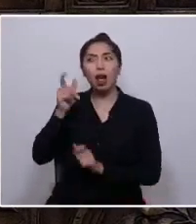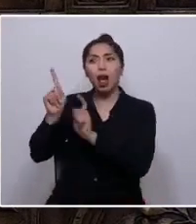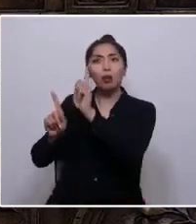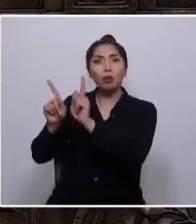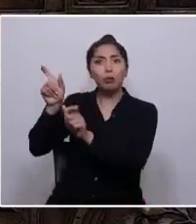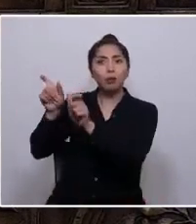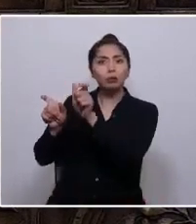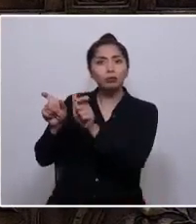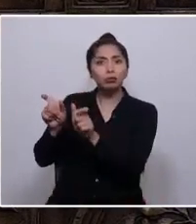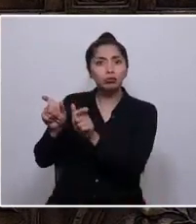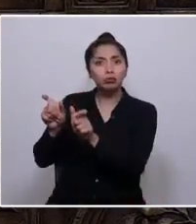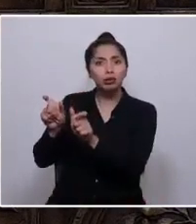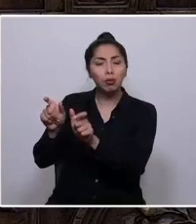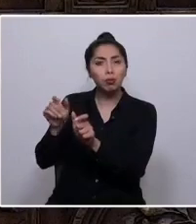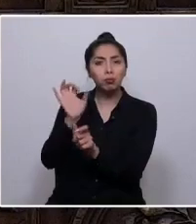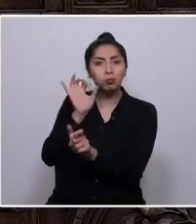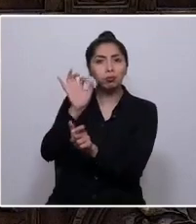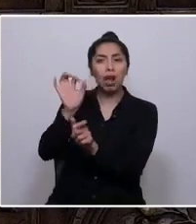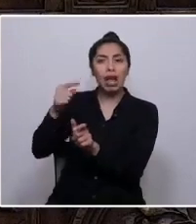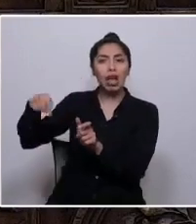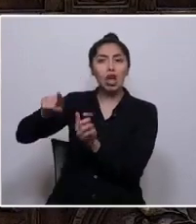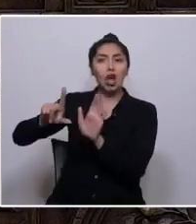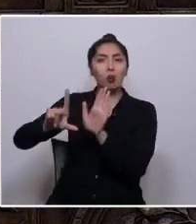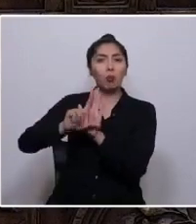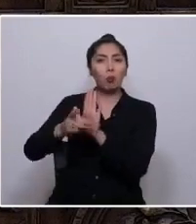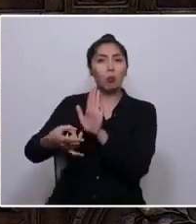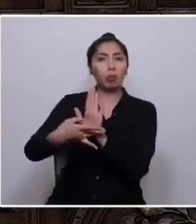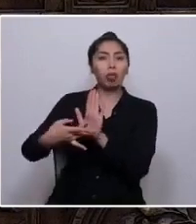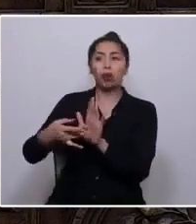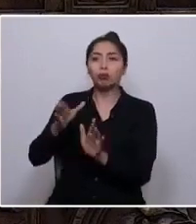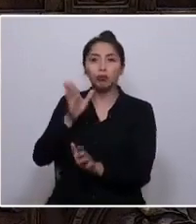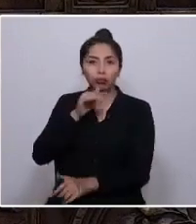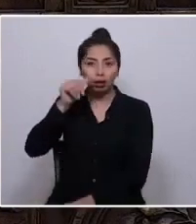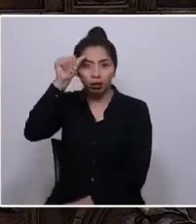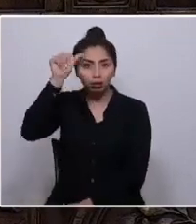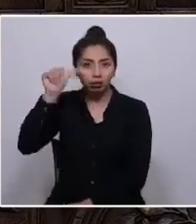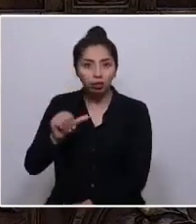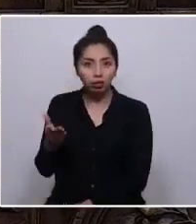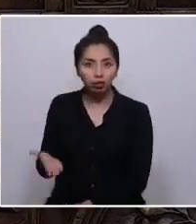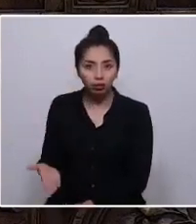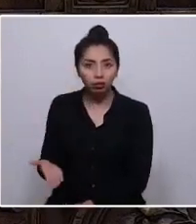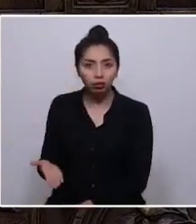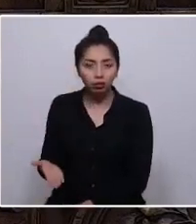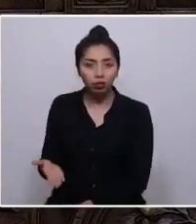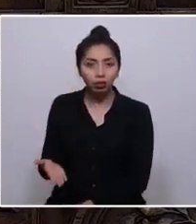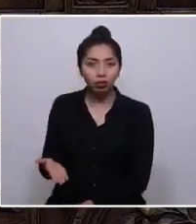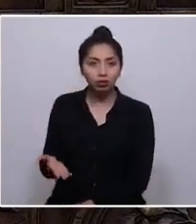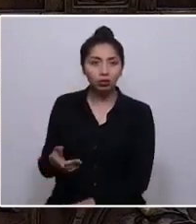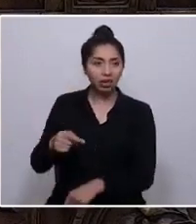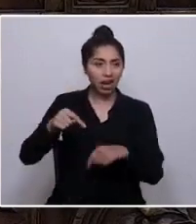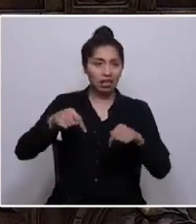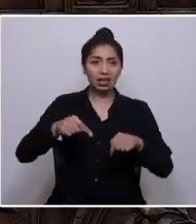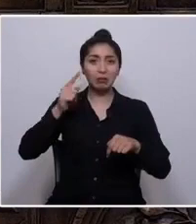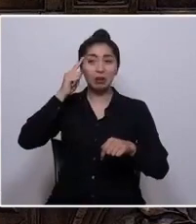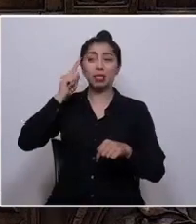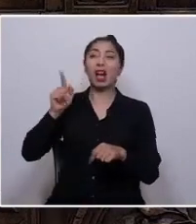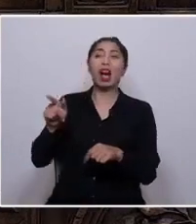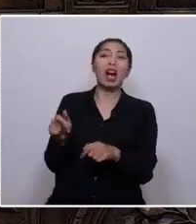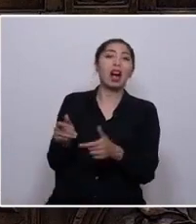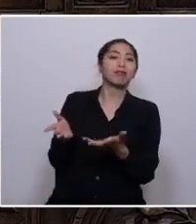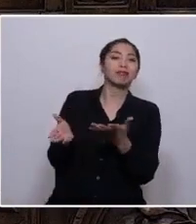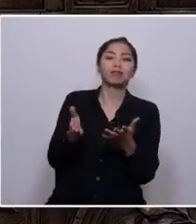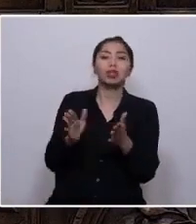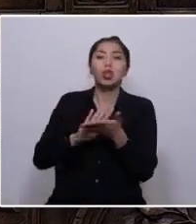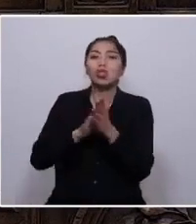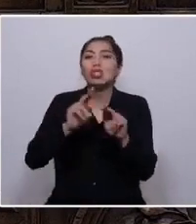delitos sino malas prácticas, les gusta este Chile, creen que con un parche curita se arregla todo, nos señalan que el poder